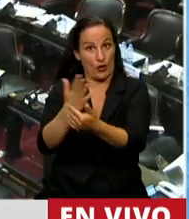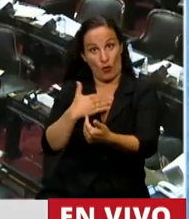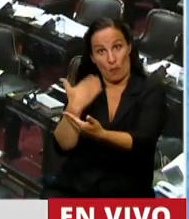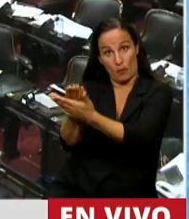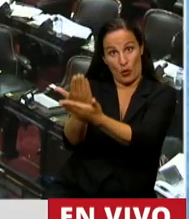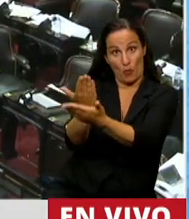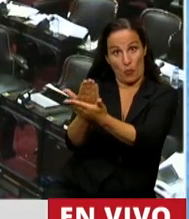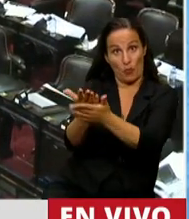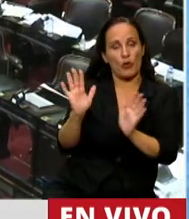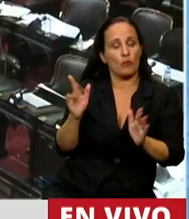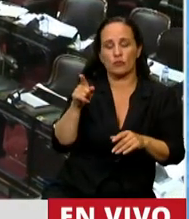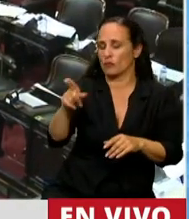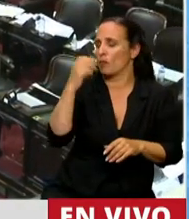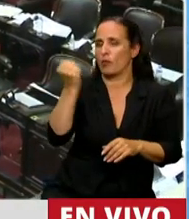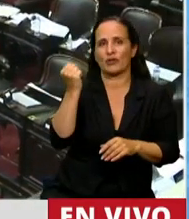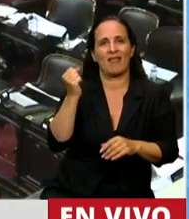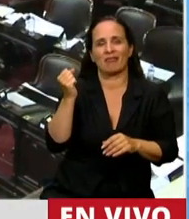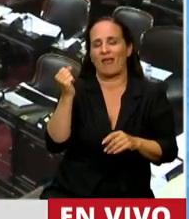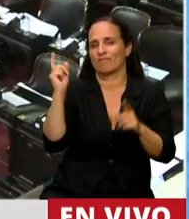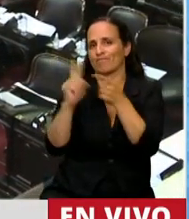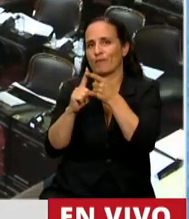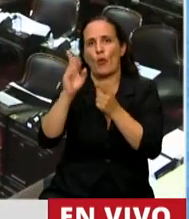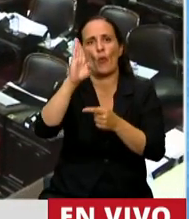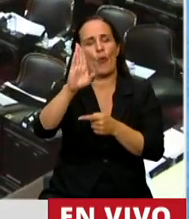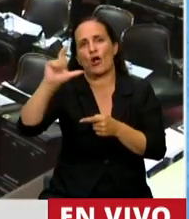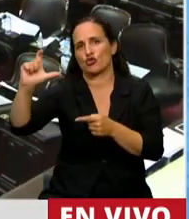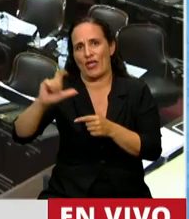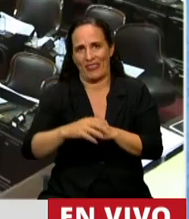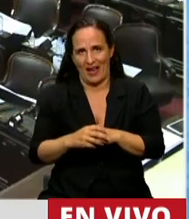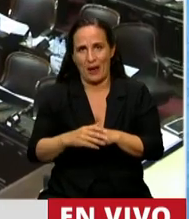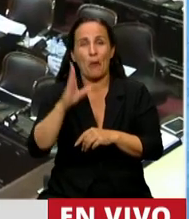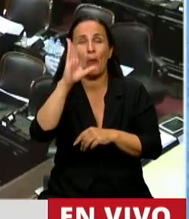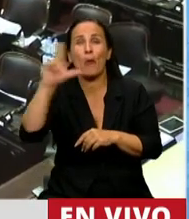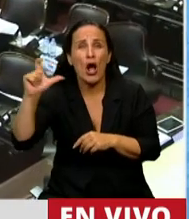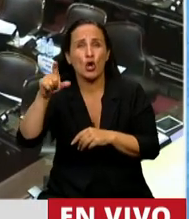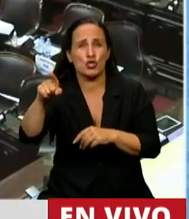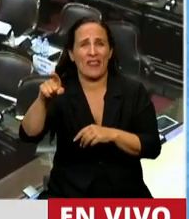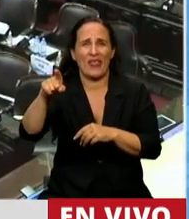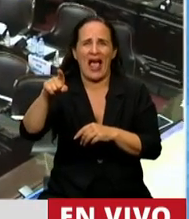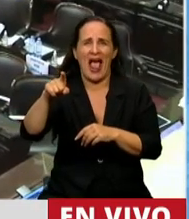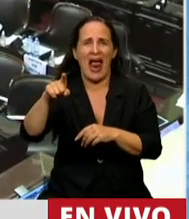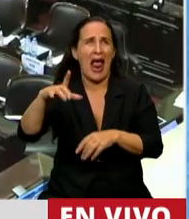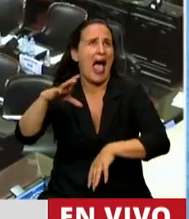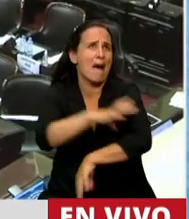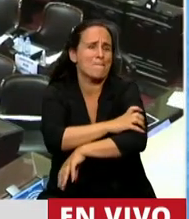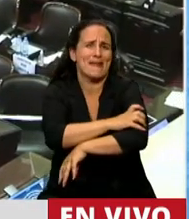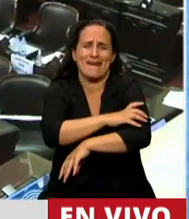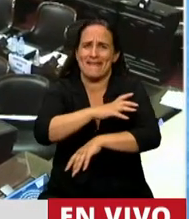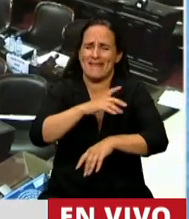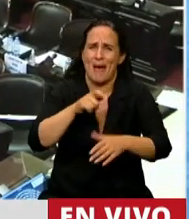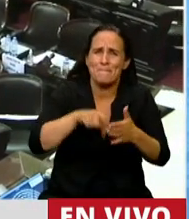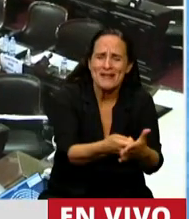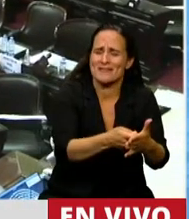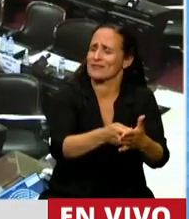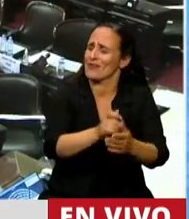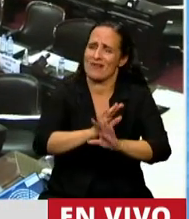cartas en el asunto con el Banco Central. El Banco Central no puede seguir apretando sin tomar solución. Porque los